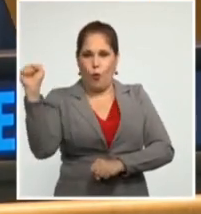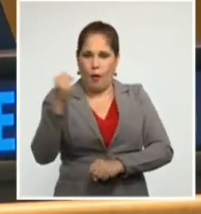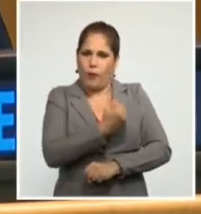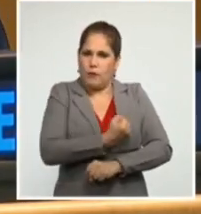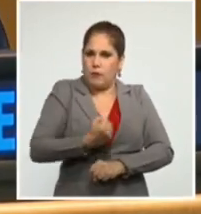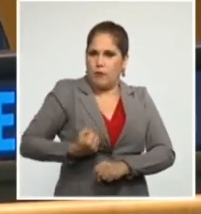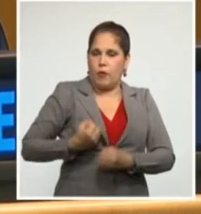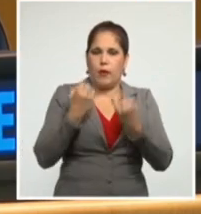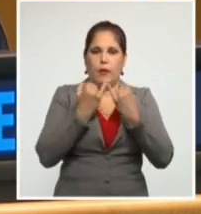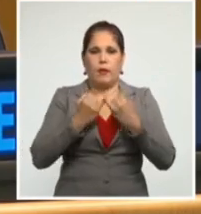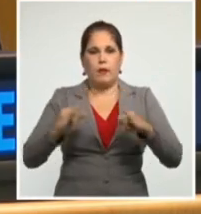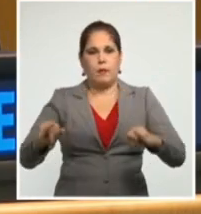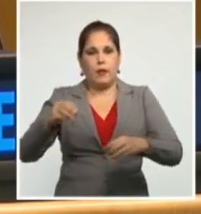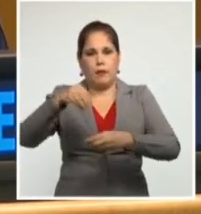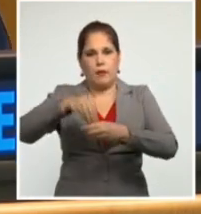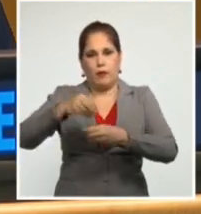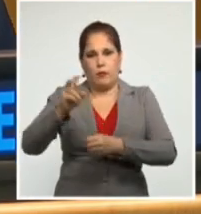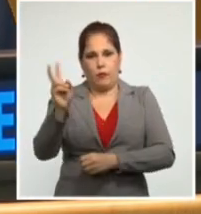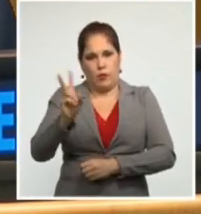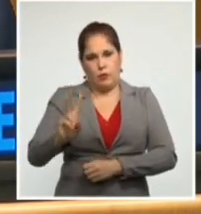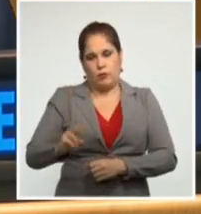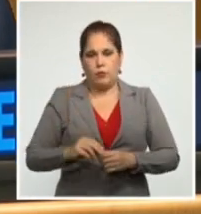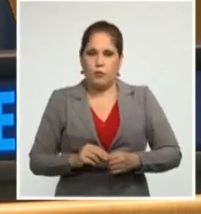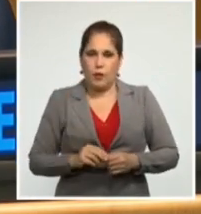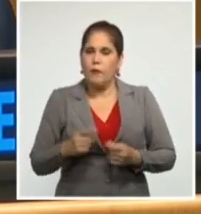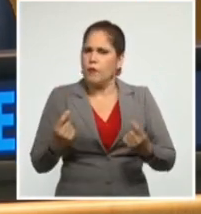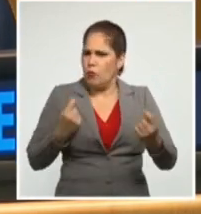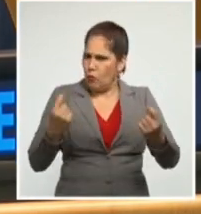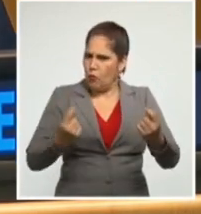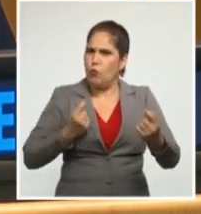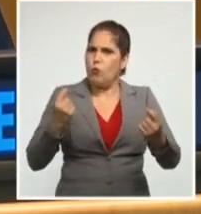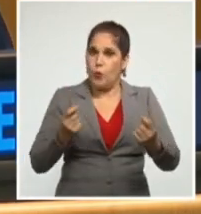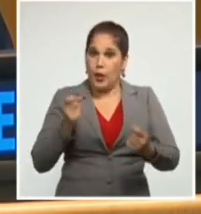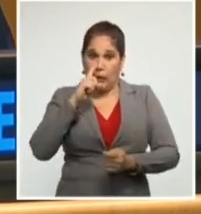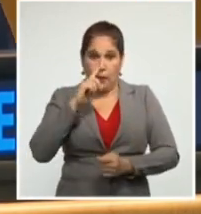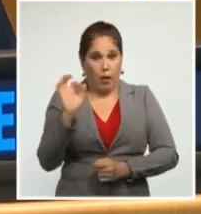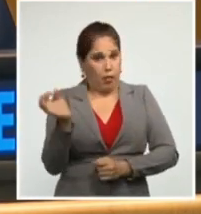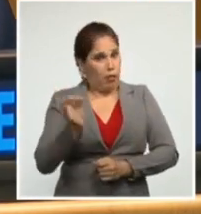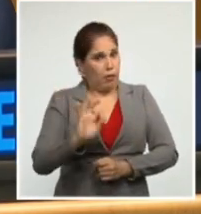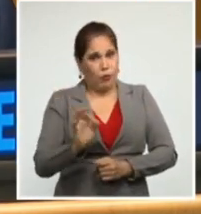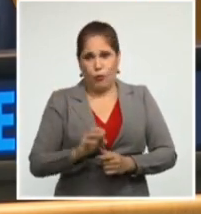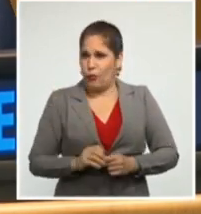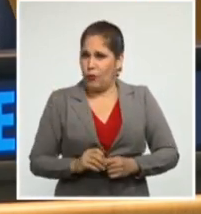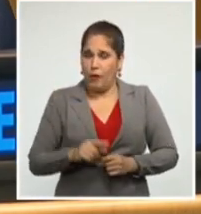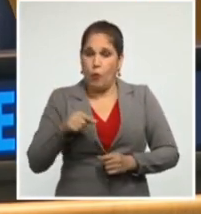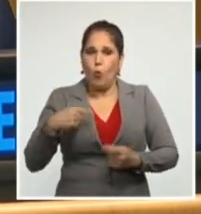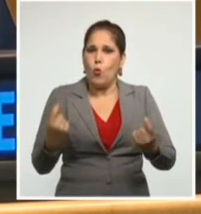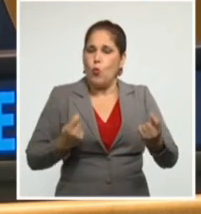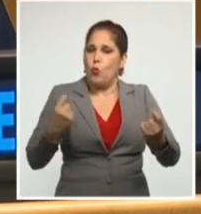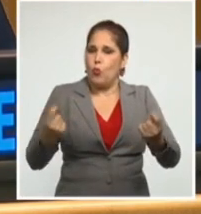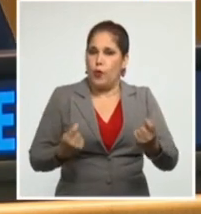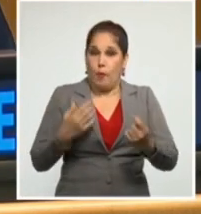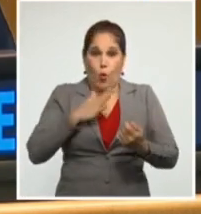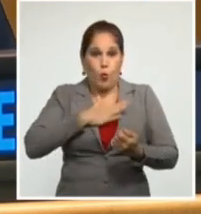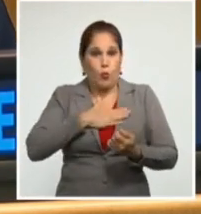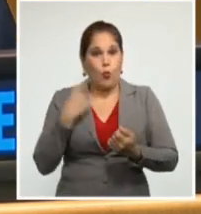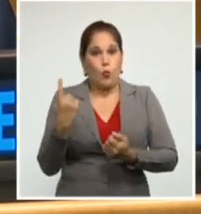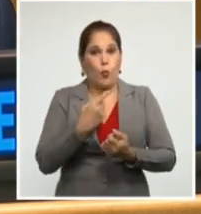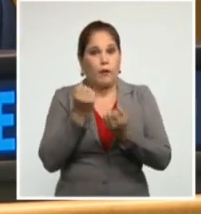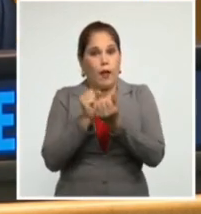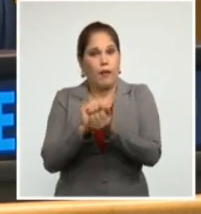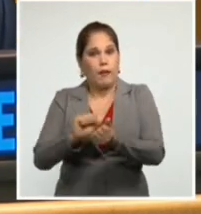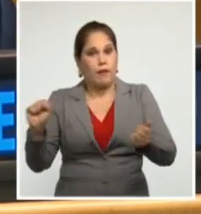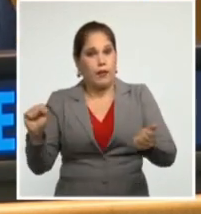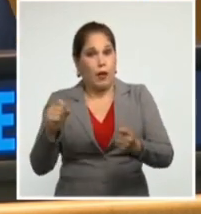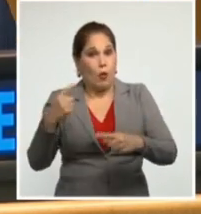independencia nacional. Esa lucha no ha terminado. Hoy luchamos por nuestra libertad contra